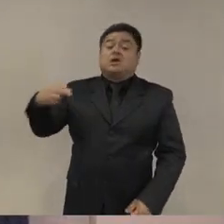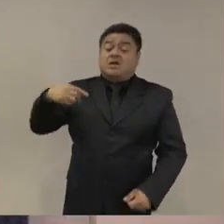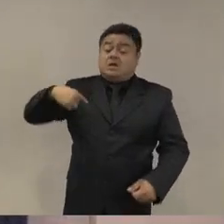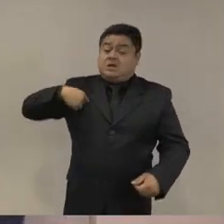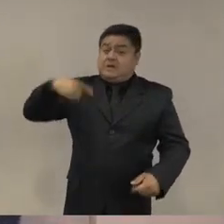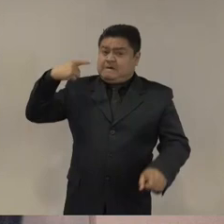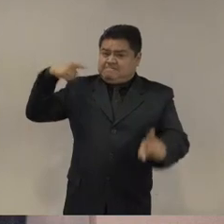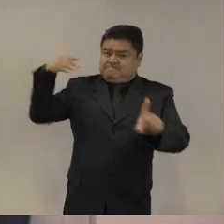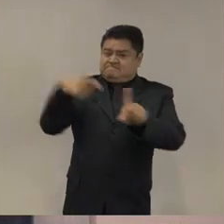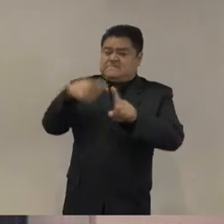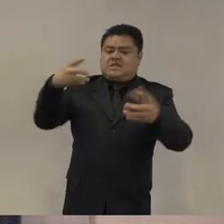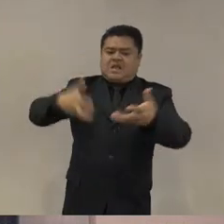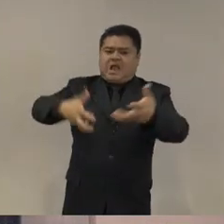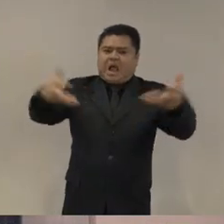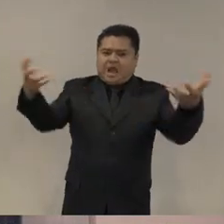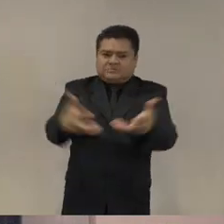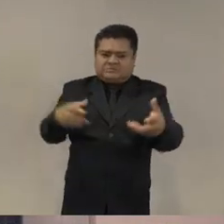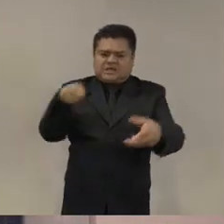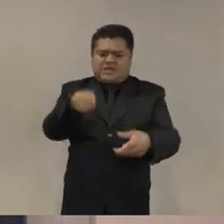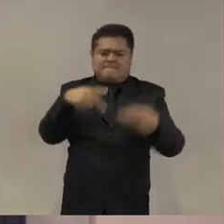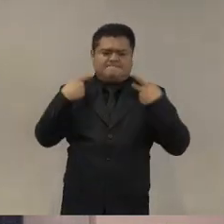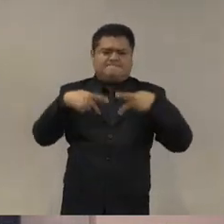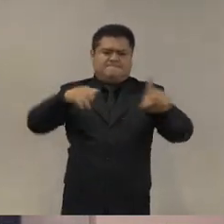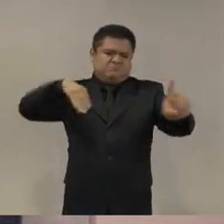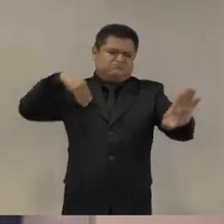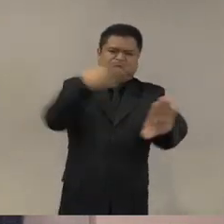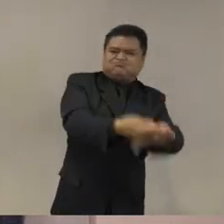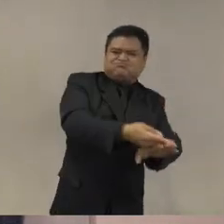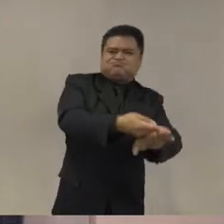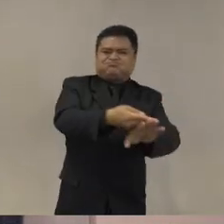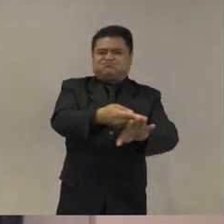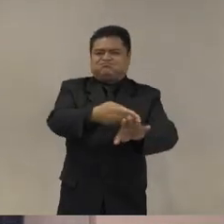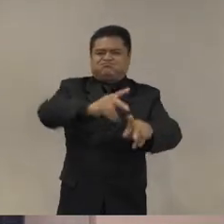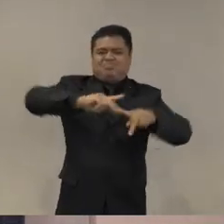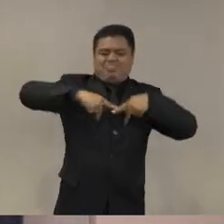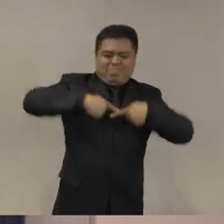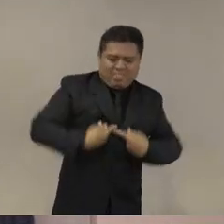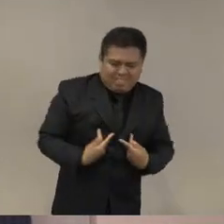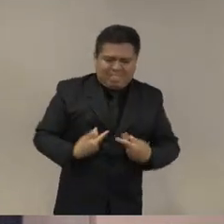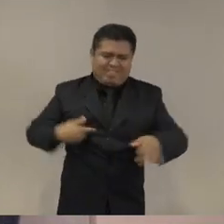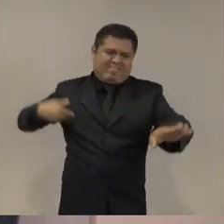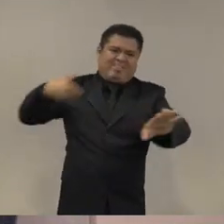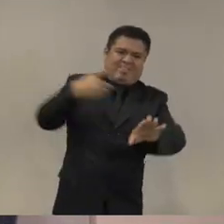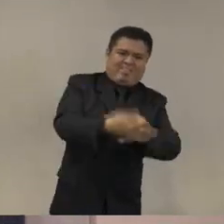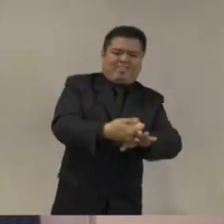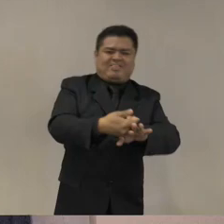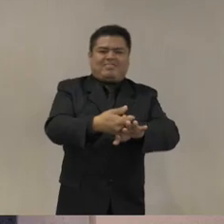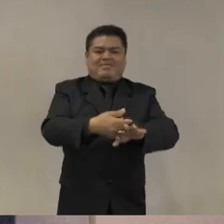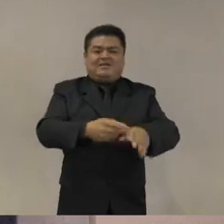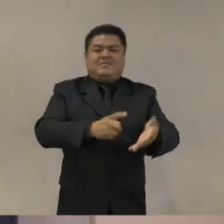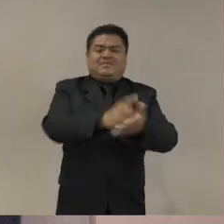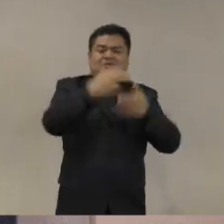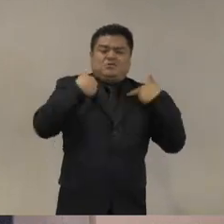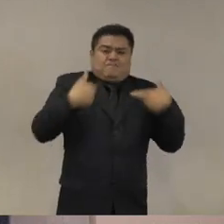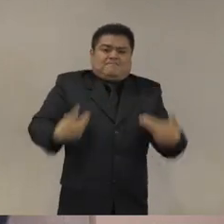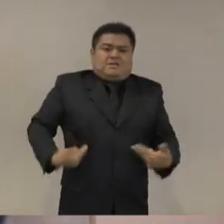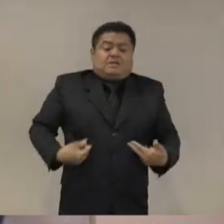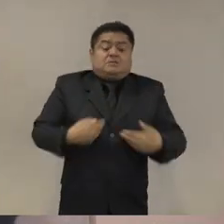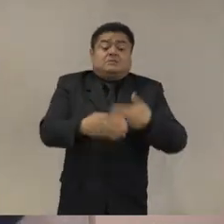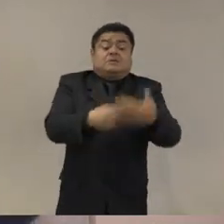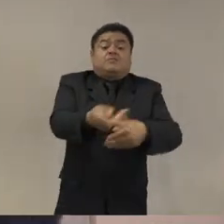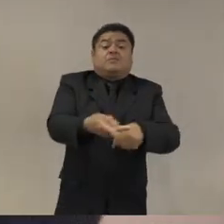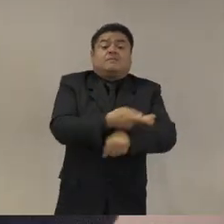que vulnera a una persona hay dolor profundo